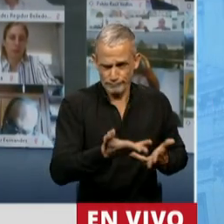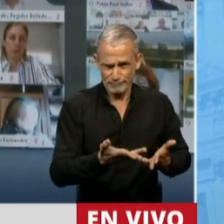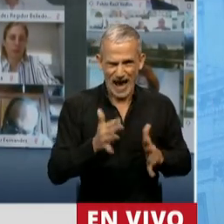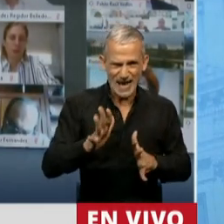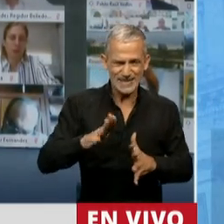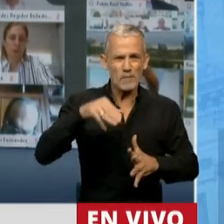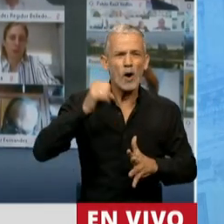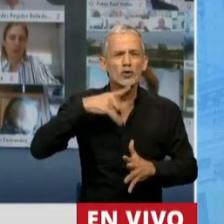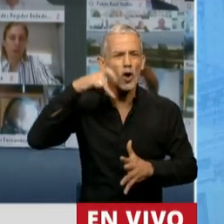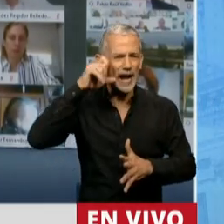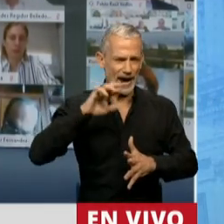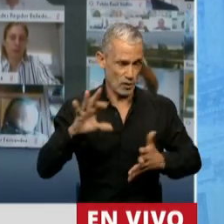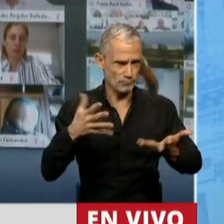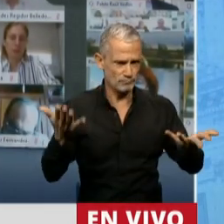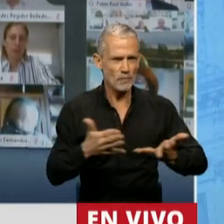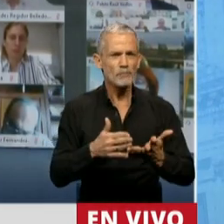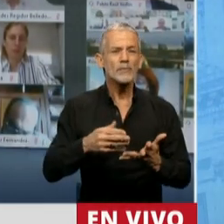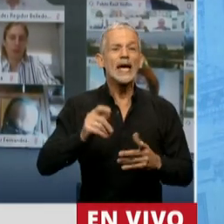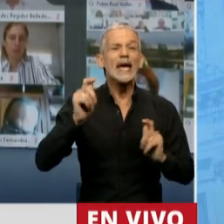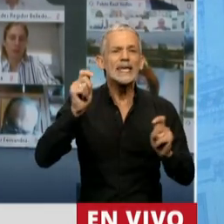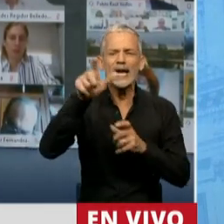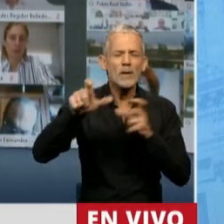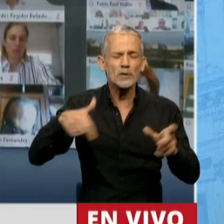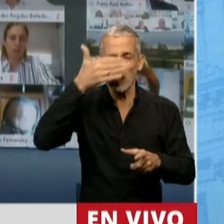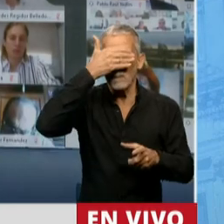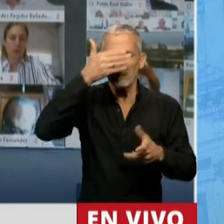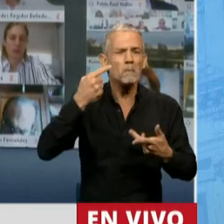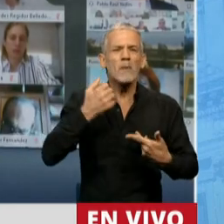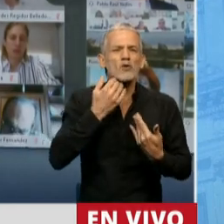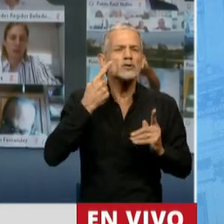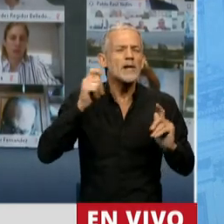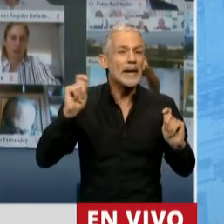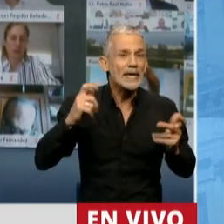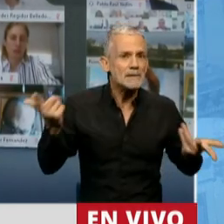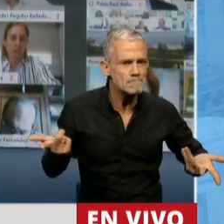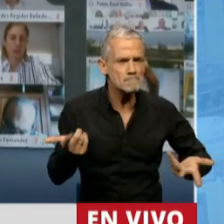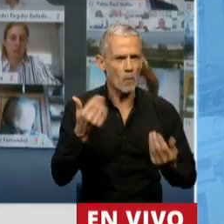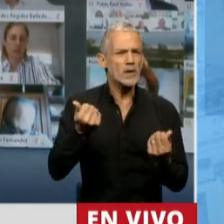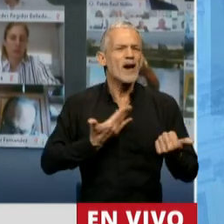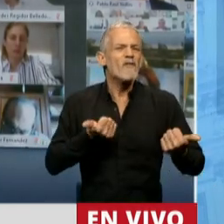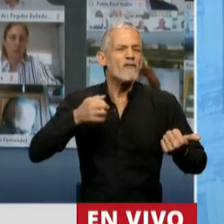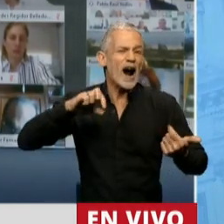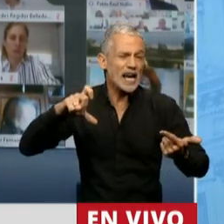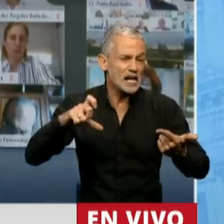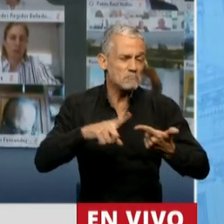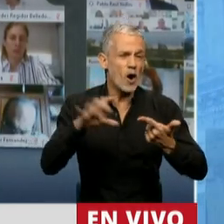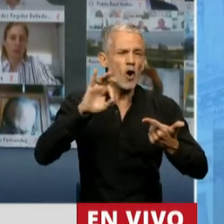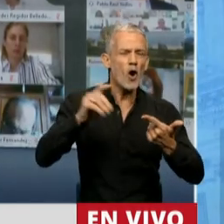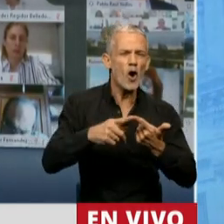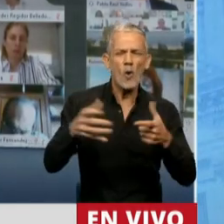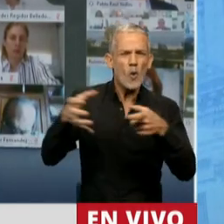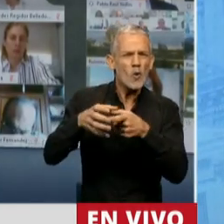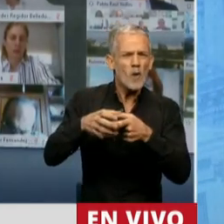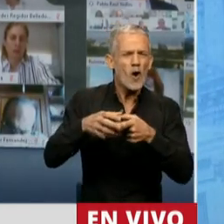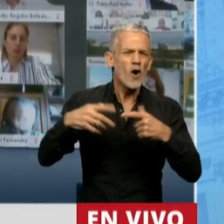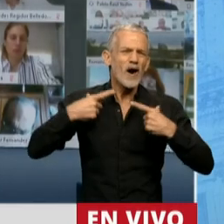Durante algún tiempo se desconoció la identidad del grupo atacante. Se pensó que podrían haber sido la FARC o Descamisados, un grupo que